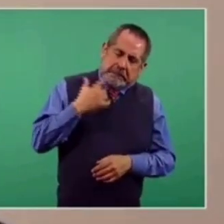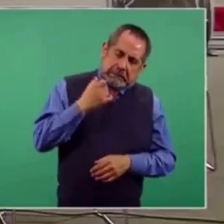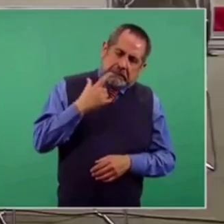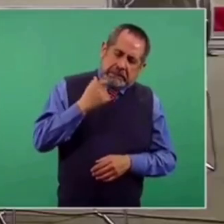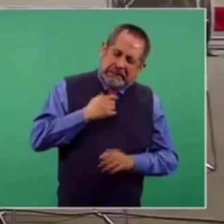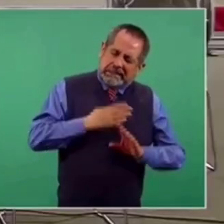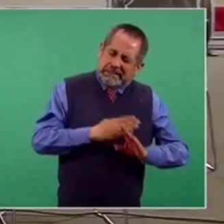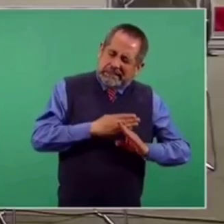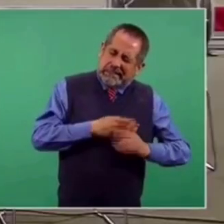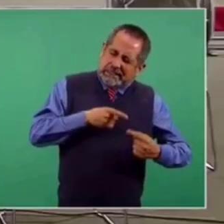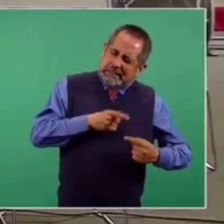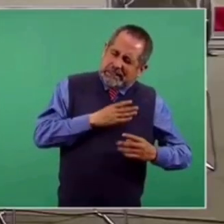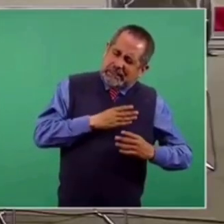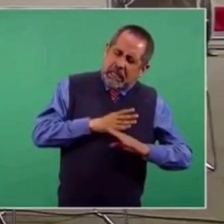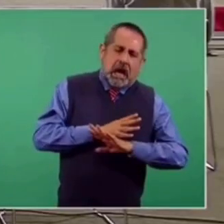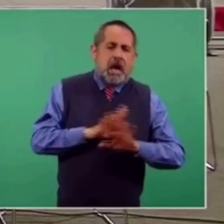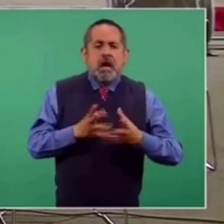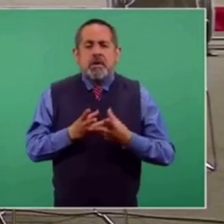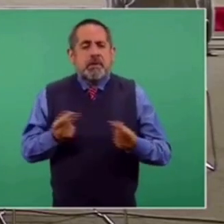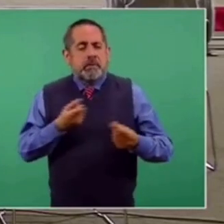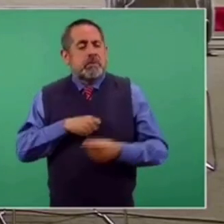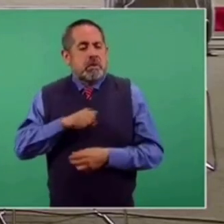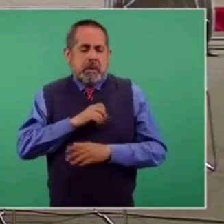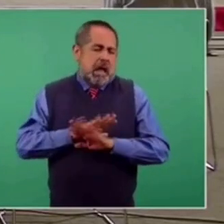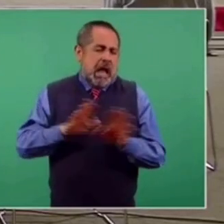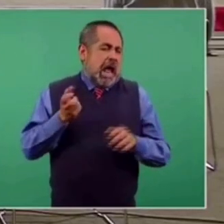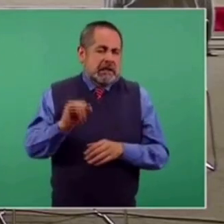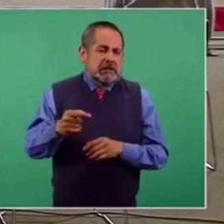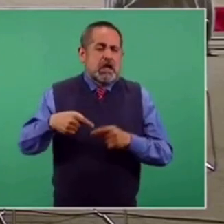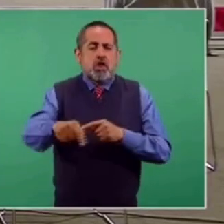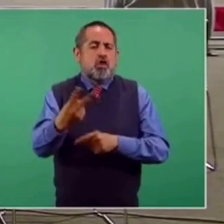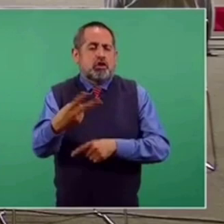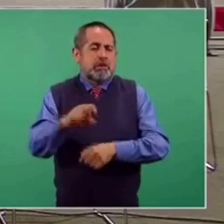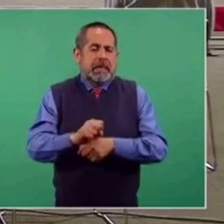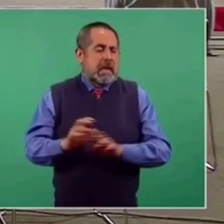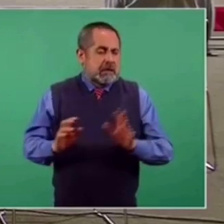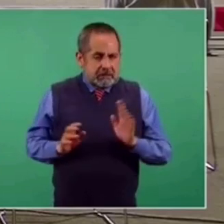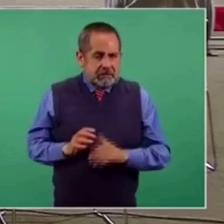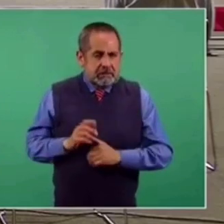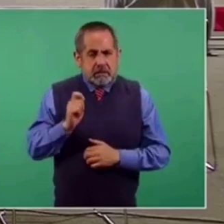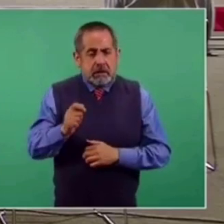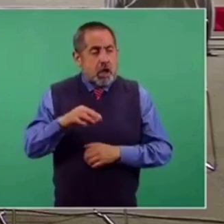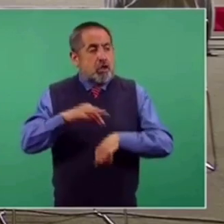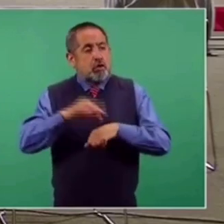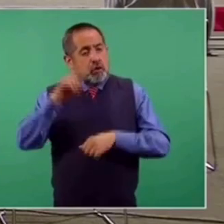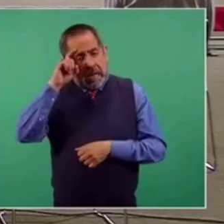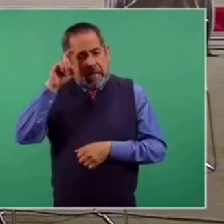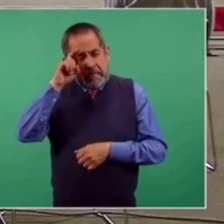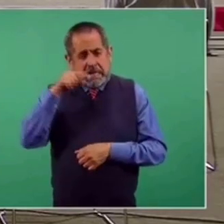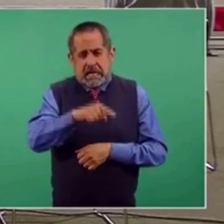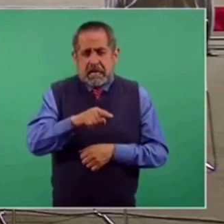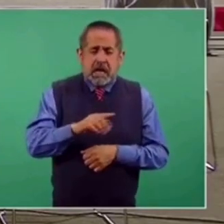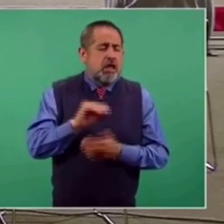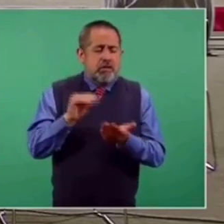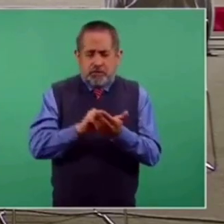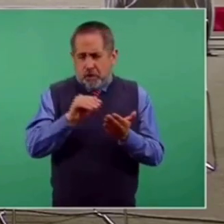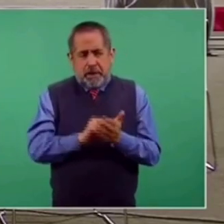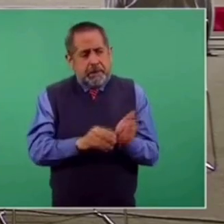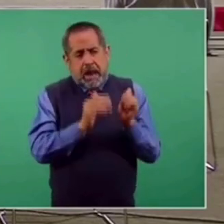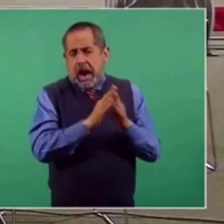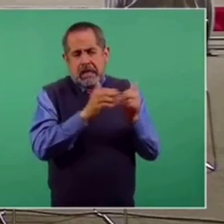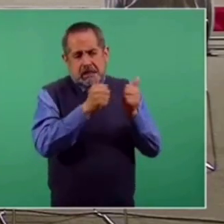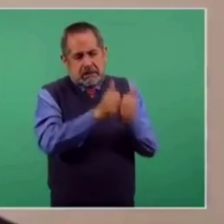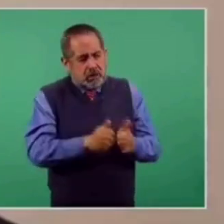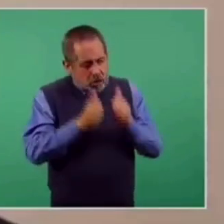infección, para recuperar y sanar a la persona. Por lo tanto, el doctor Hugo López-Gatell continuará todavía